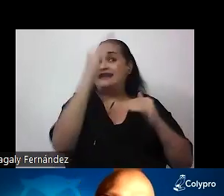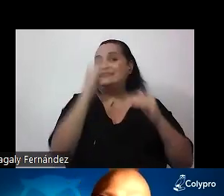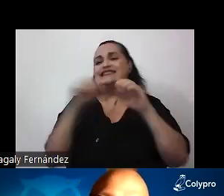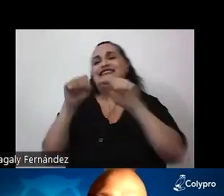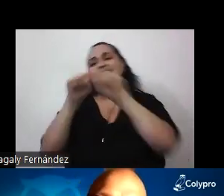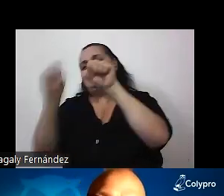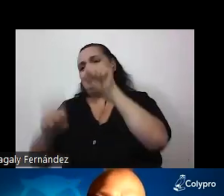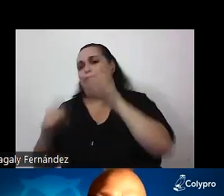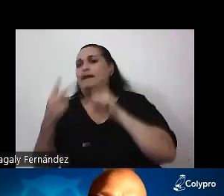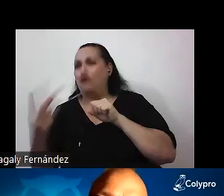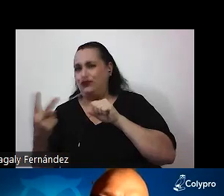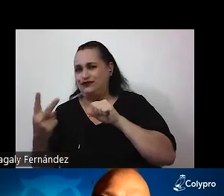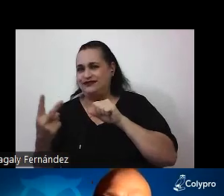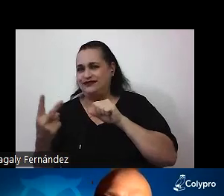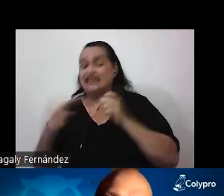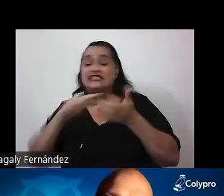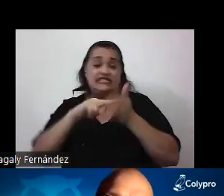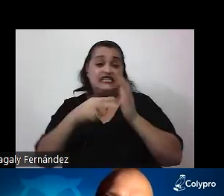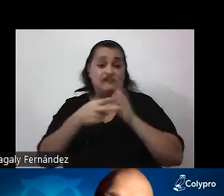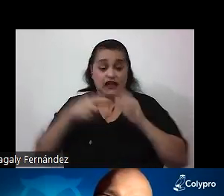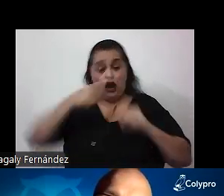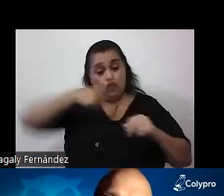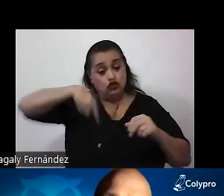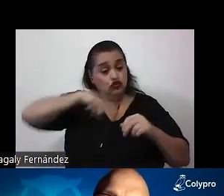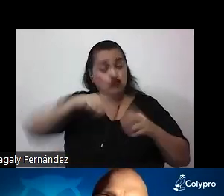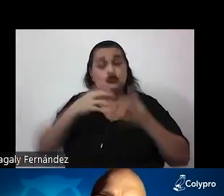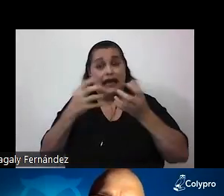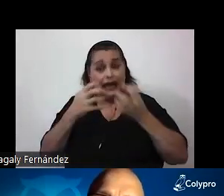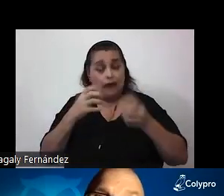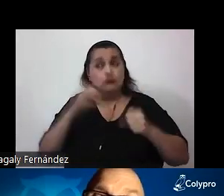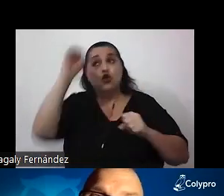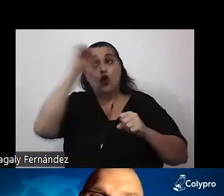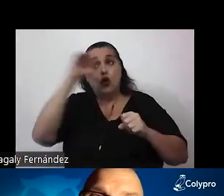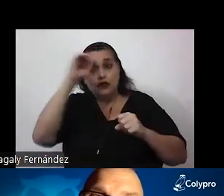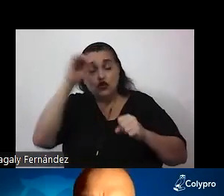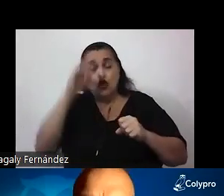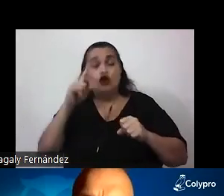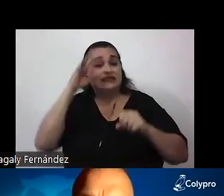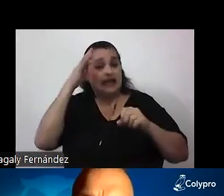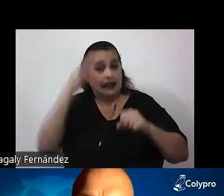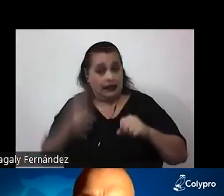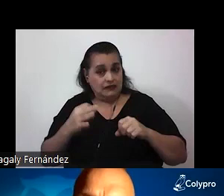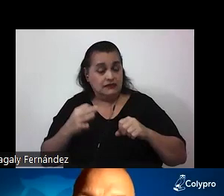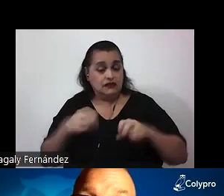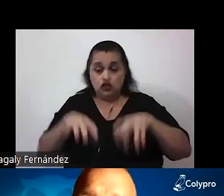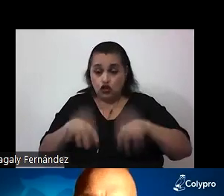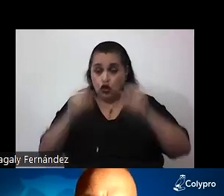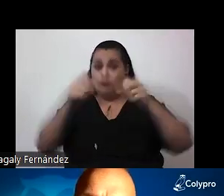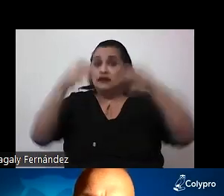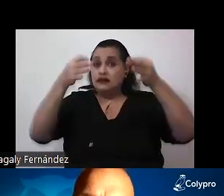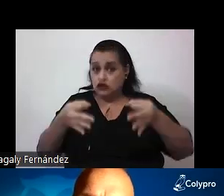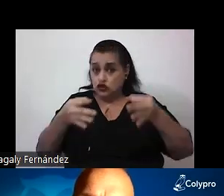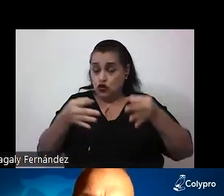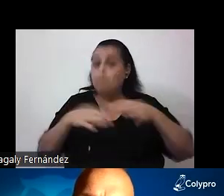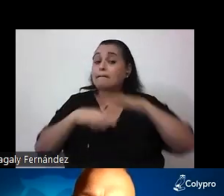queremos que nuestras opiniones, creencias y tomas de decisión se basen